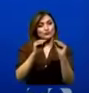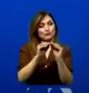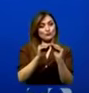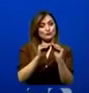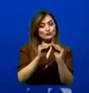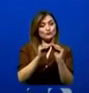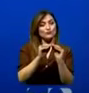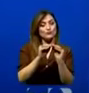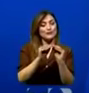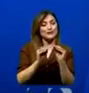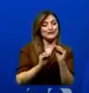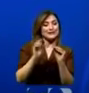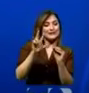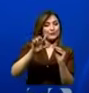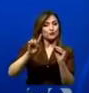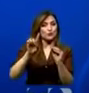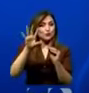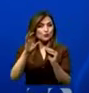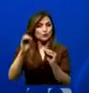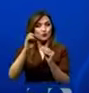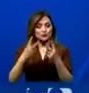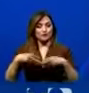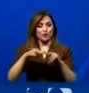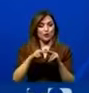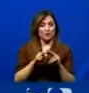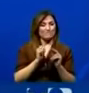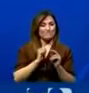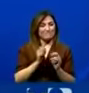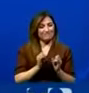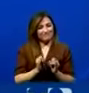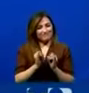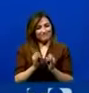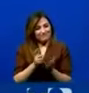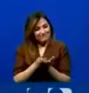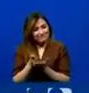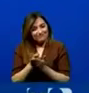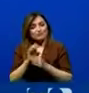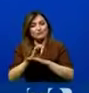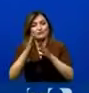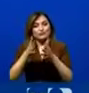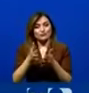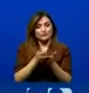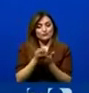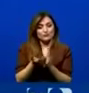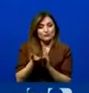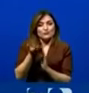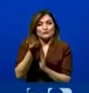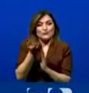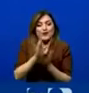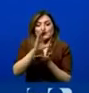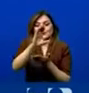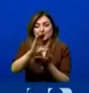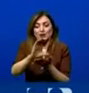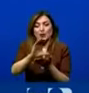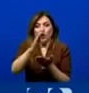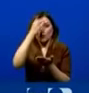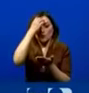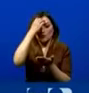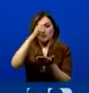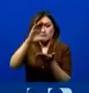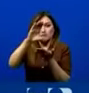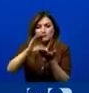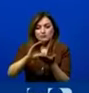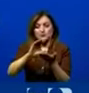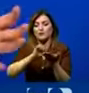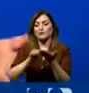del 3.5% del PIB al 6% de dinero que debía ser destinado al sector de educación y se eliminó el